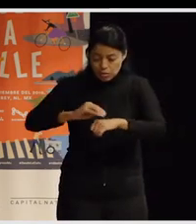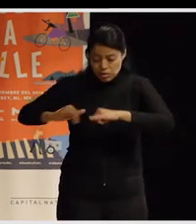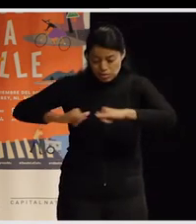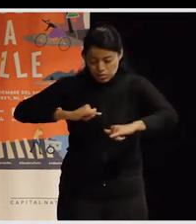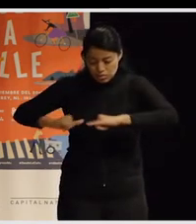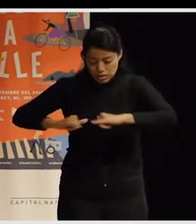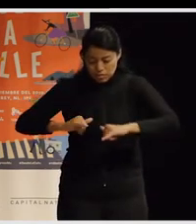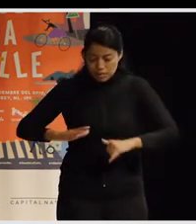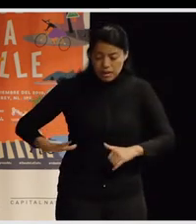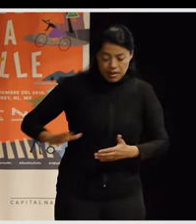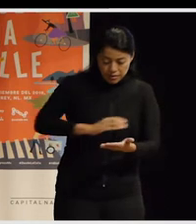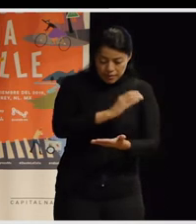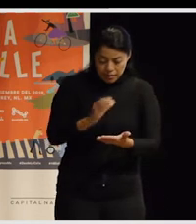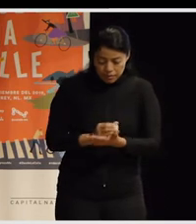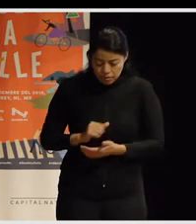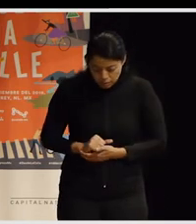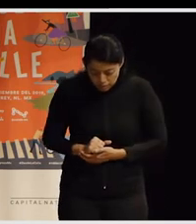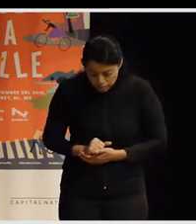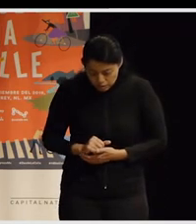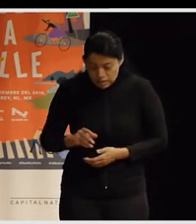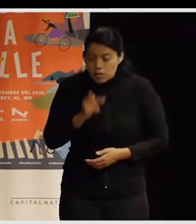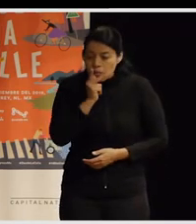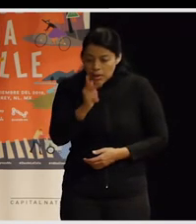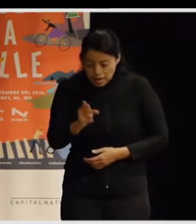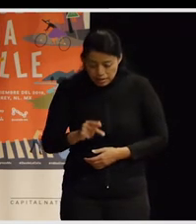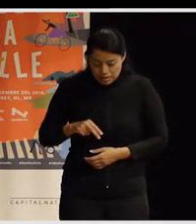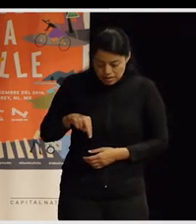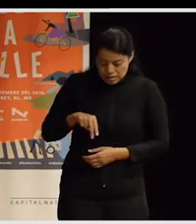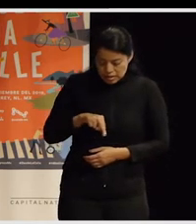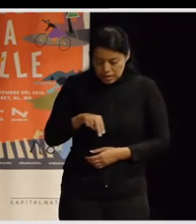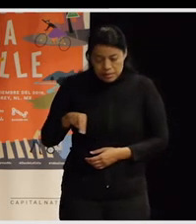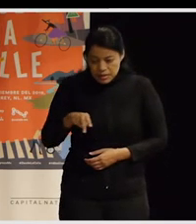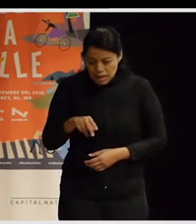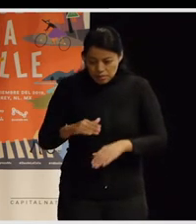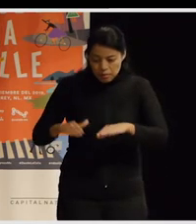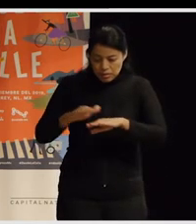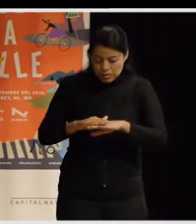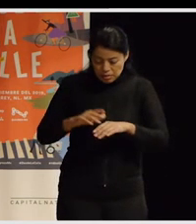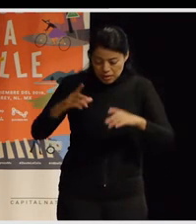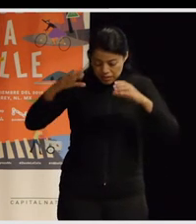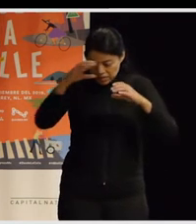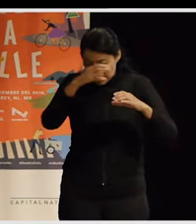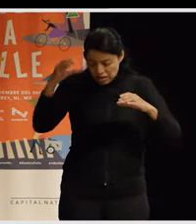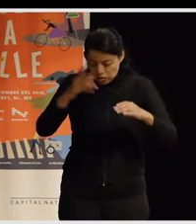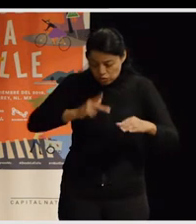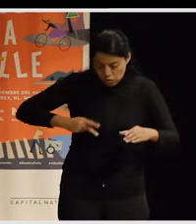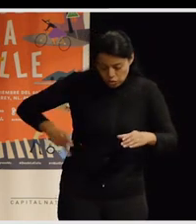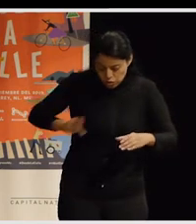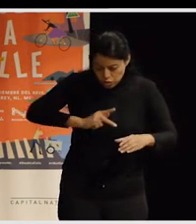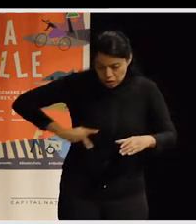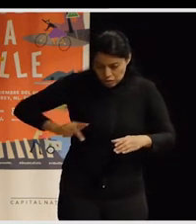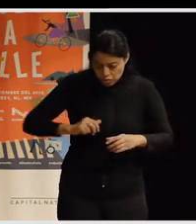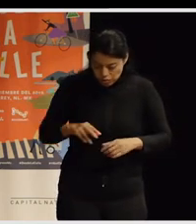Tolosa, del pueblo y la gente cogía las palabras, caminaba por encima de su pueblo e iba poniendo pegatinas en los lugares que